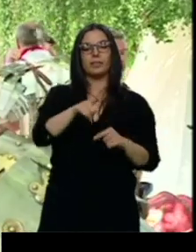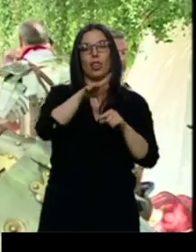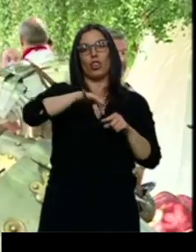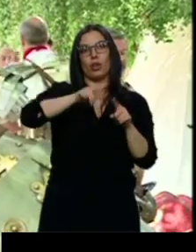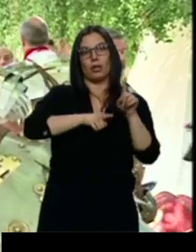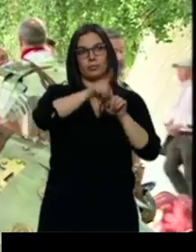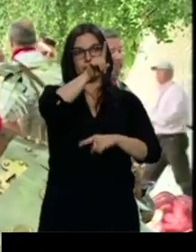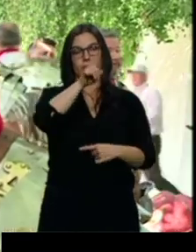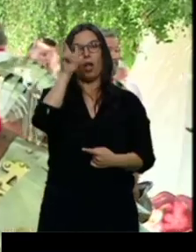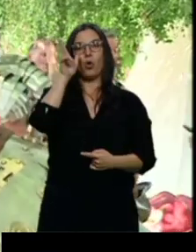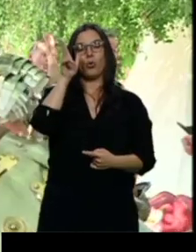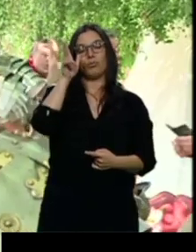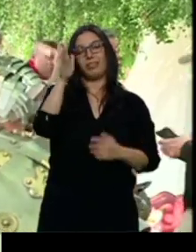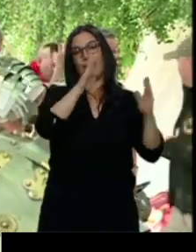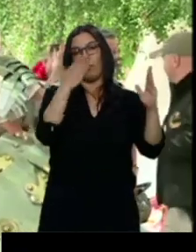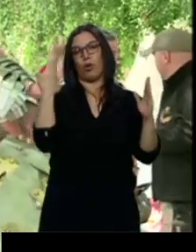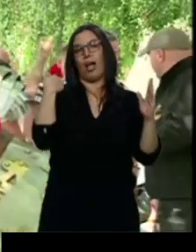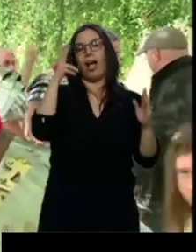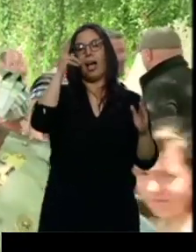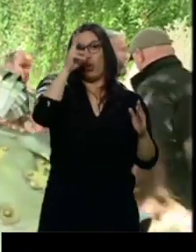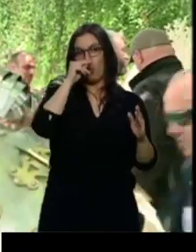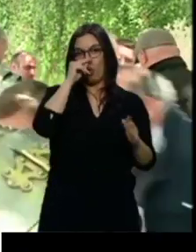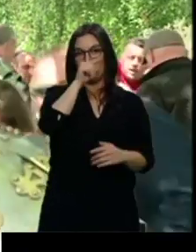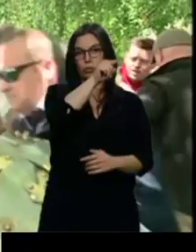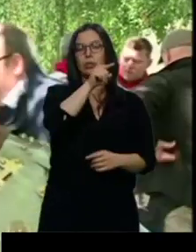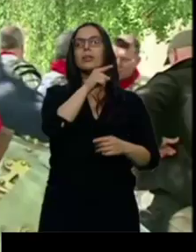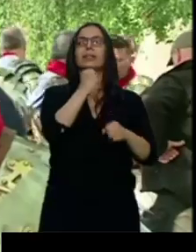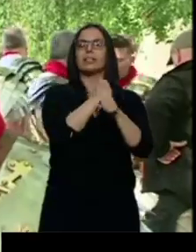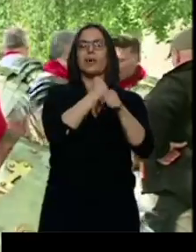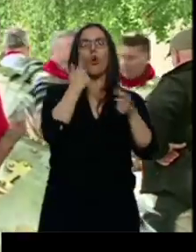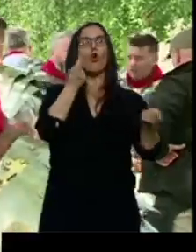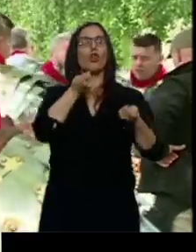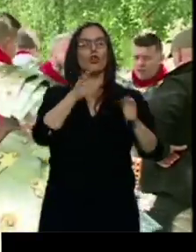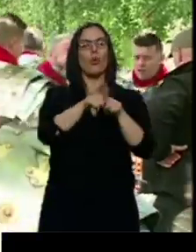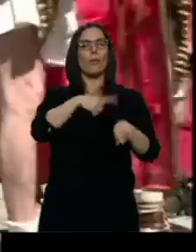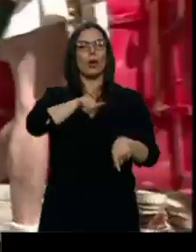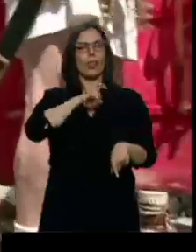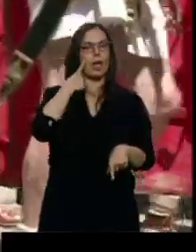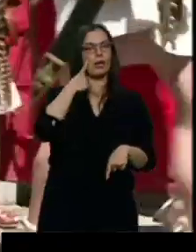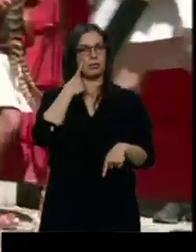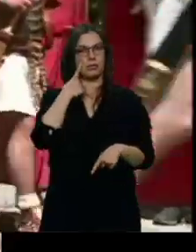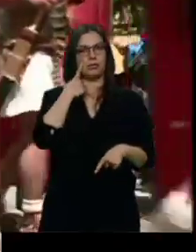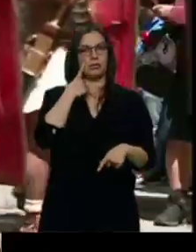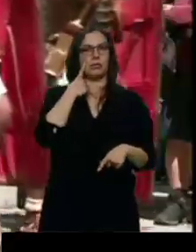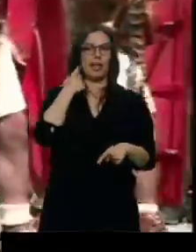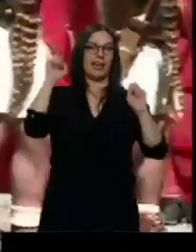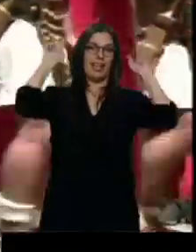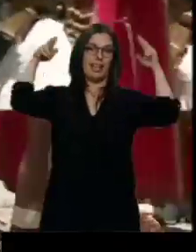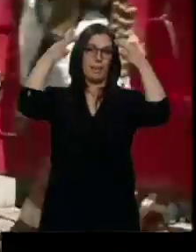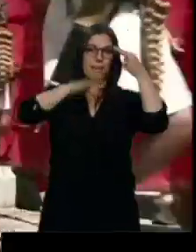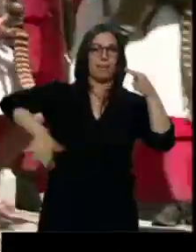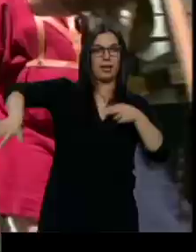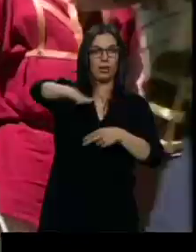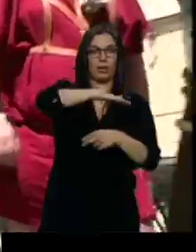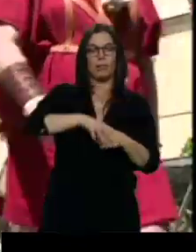realizar trabajos de control, como si fuera la policía, por decirlo de forma, del imperio. Decenas de recreadores de